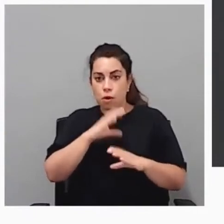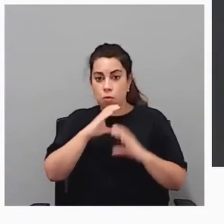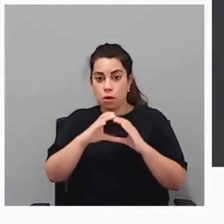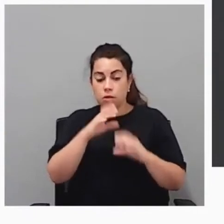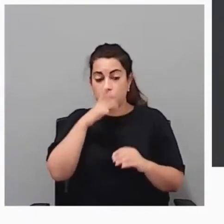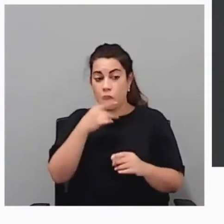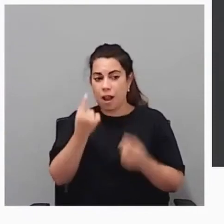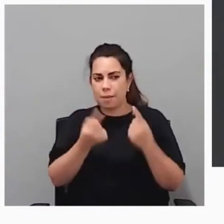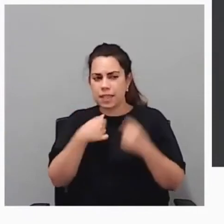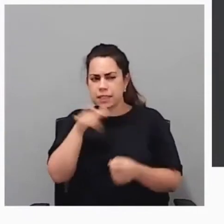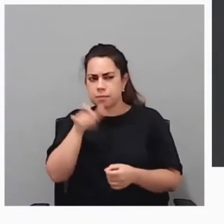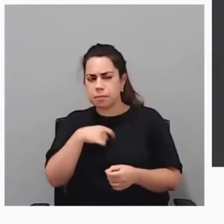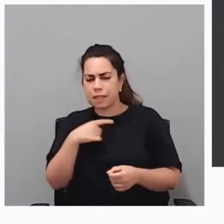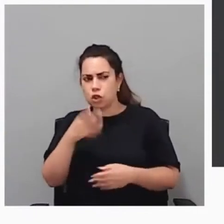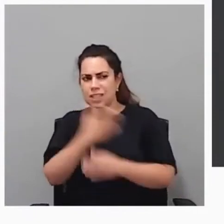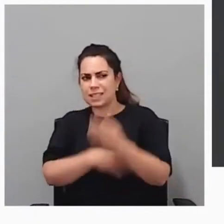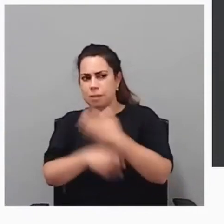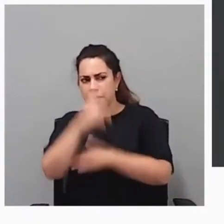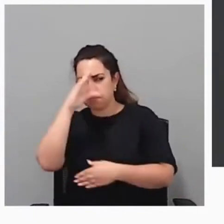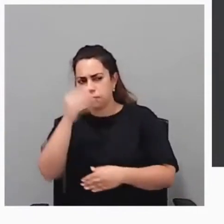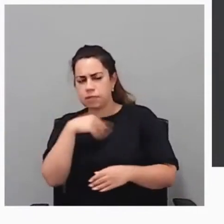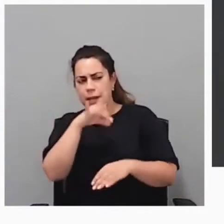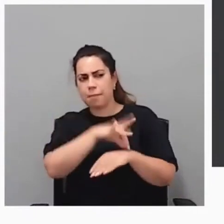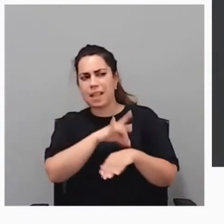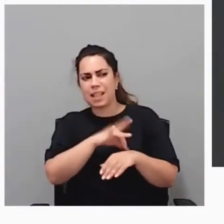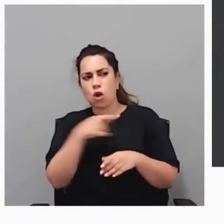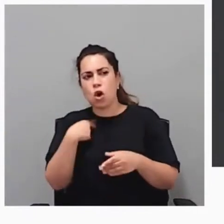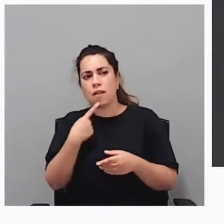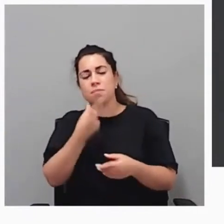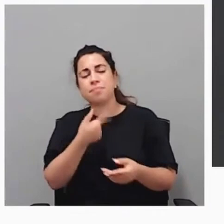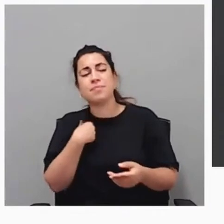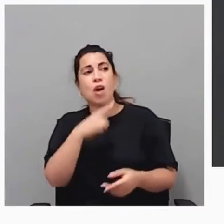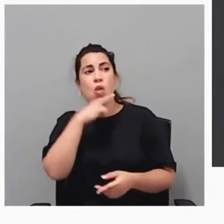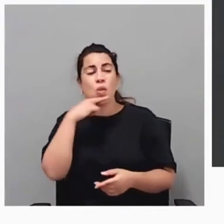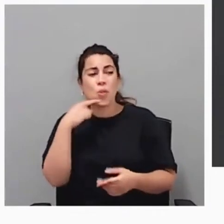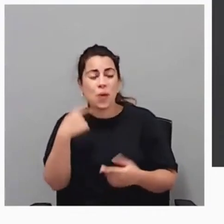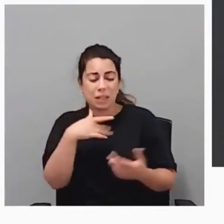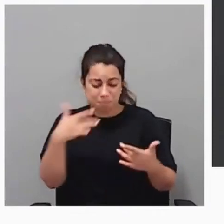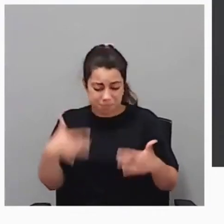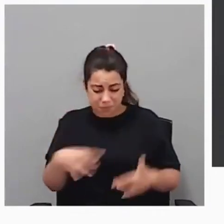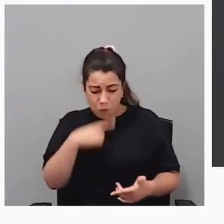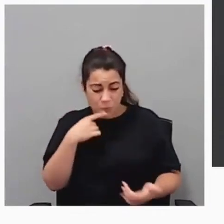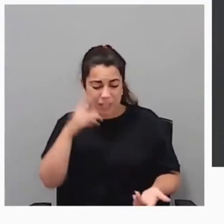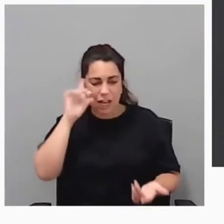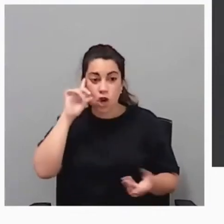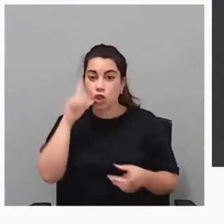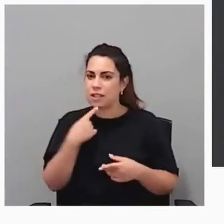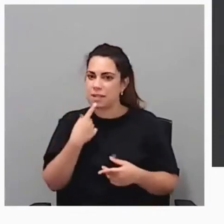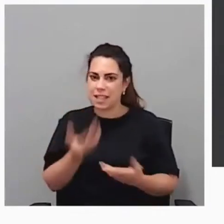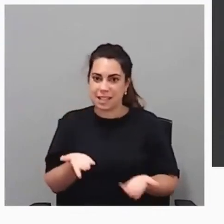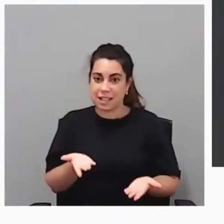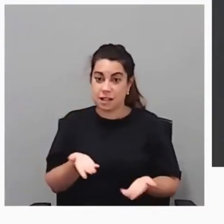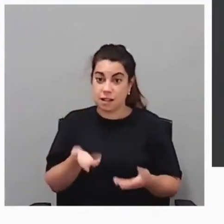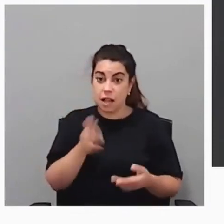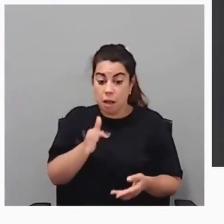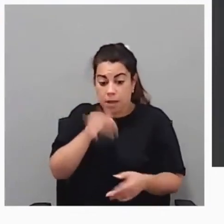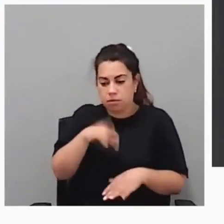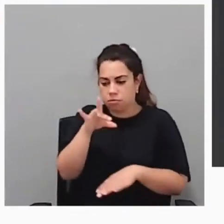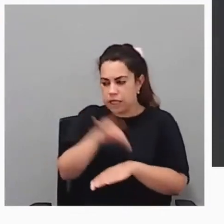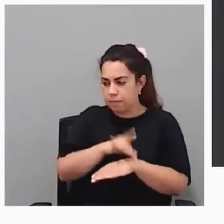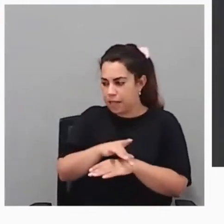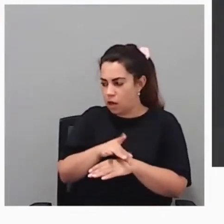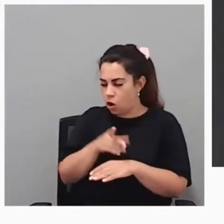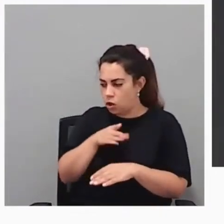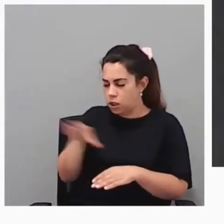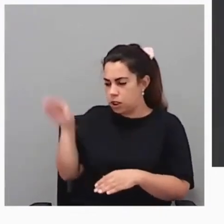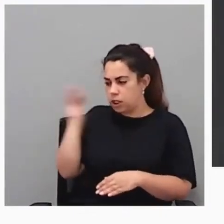qué es lo que le pasa, qué es lo que le duele o dónde tiene el problema. Y el facultativo también tiene problemas para poderle entender. Con lo